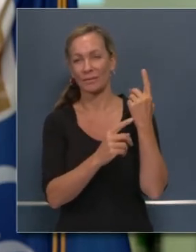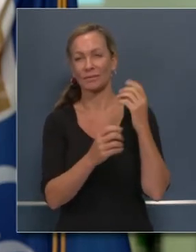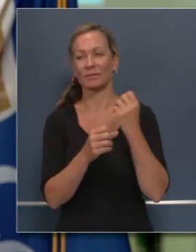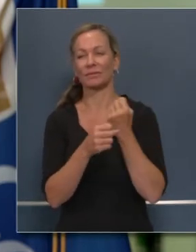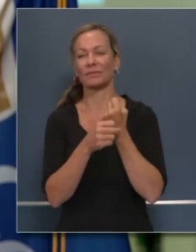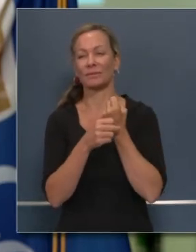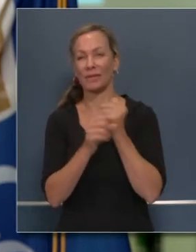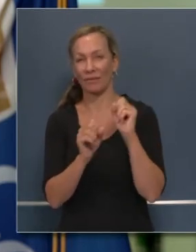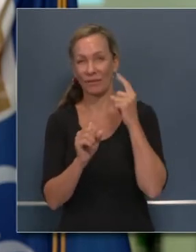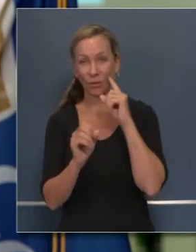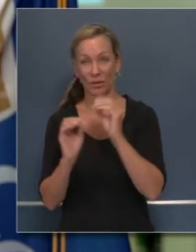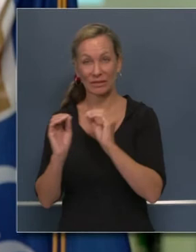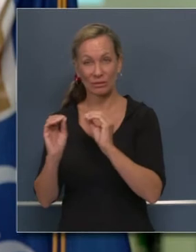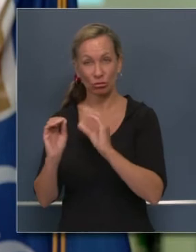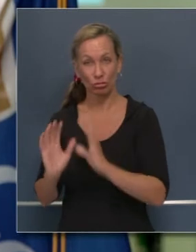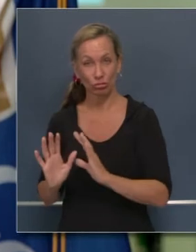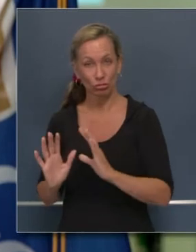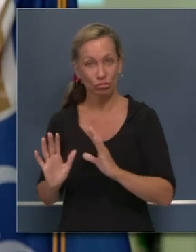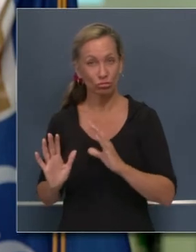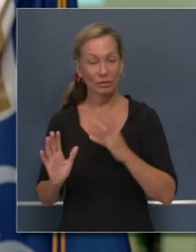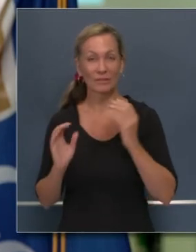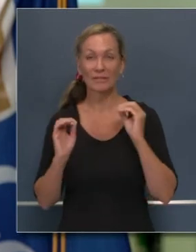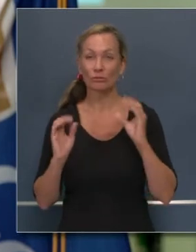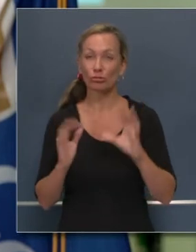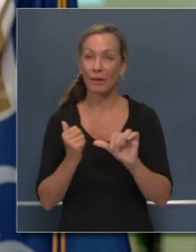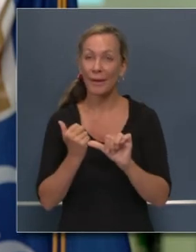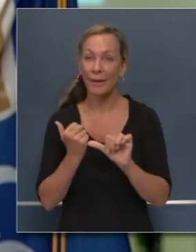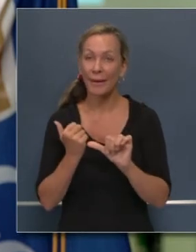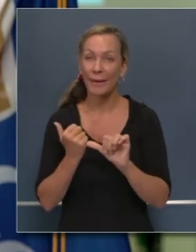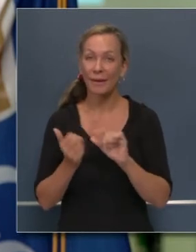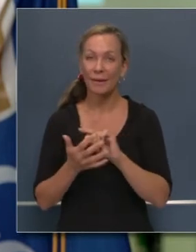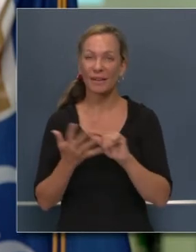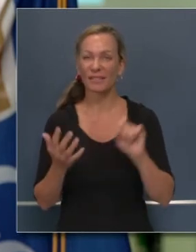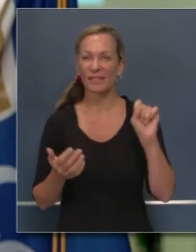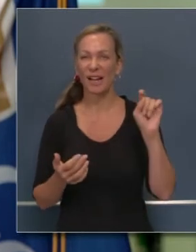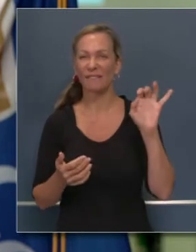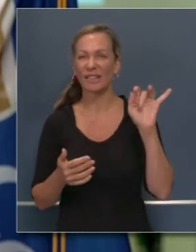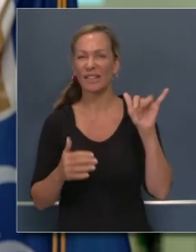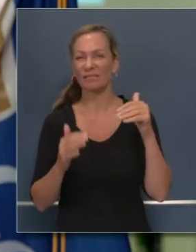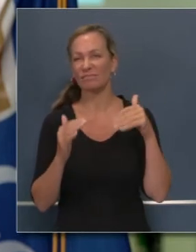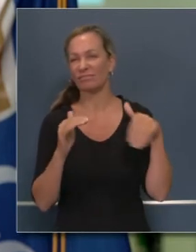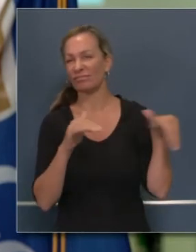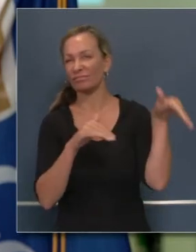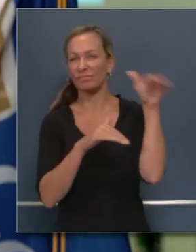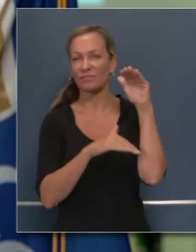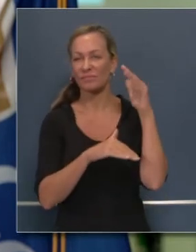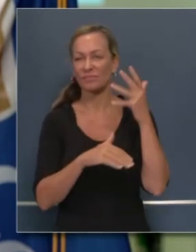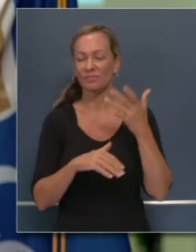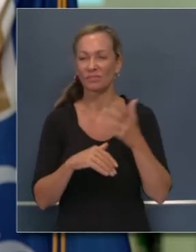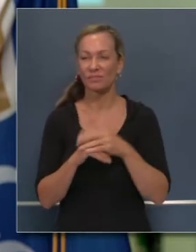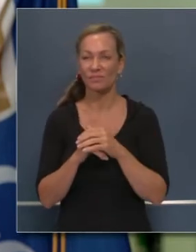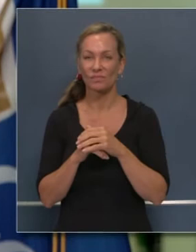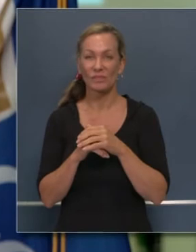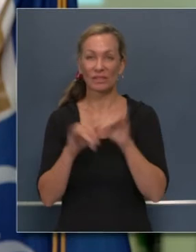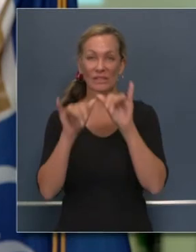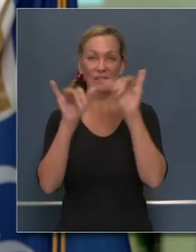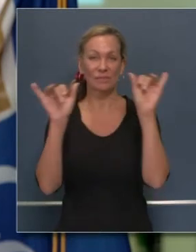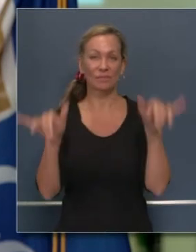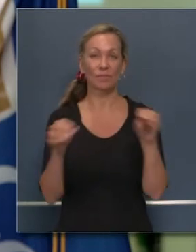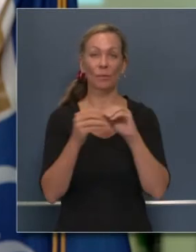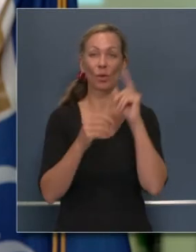nuestros hijos, pero también del personal, de los maestros y de otros que hacen que el sistema escolar, que es un ecosistema,